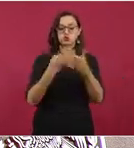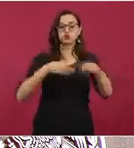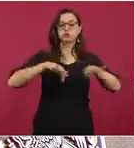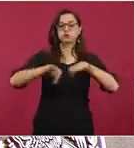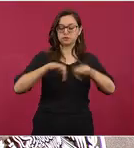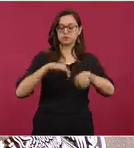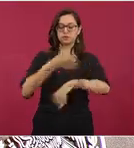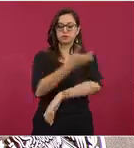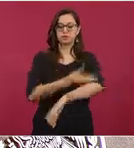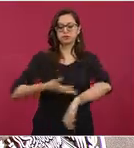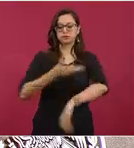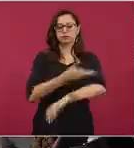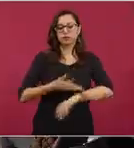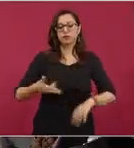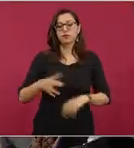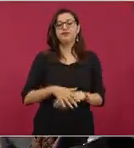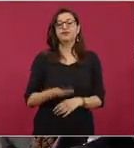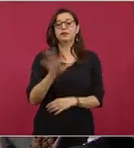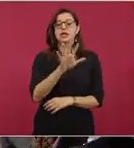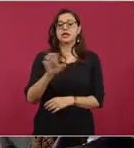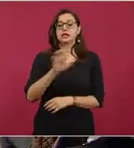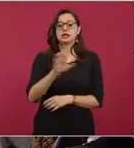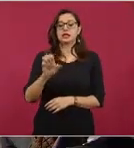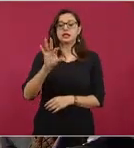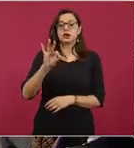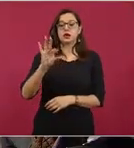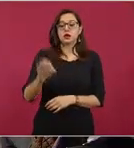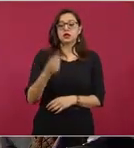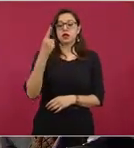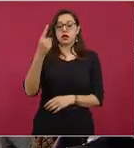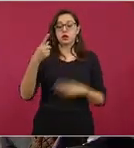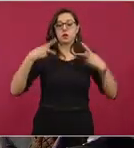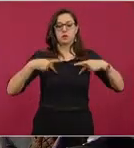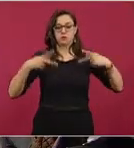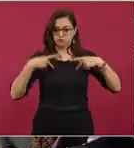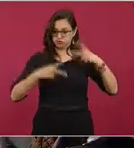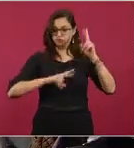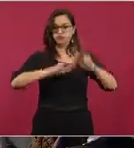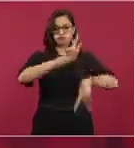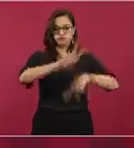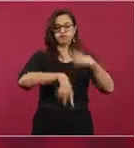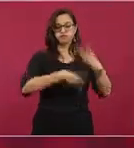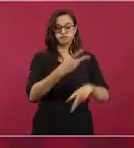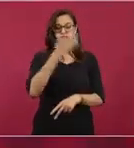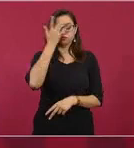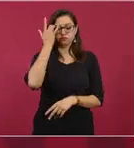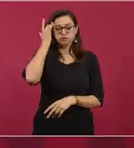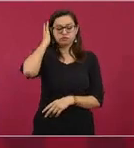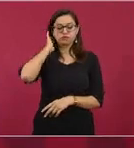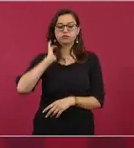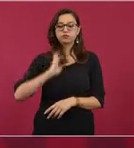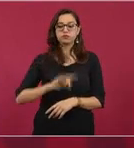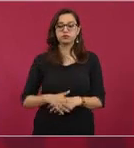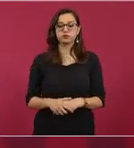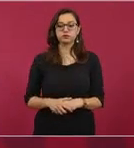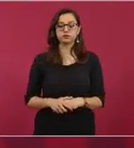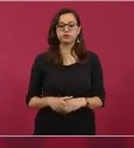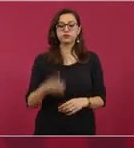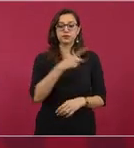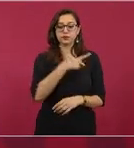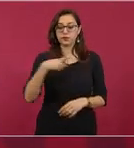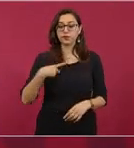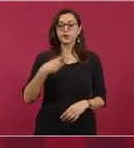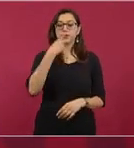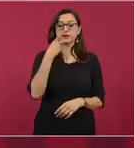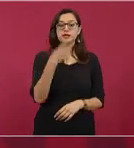541 personas en Tepoztlán, de los cuales quisiera resaltar, fueron integrados